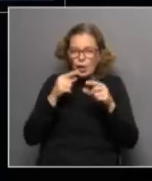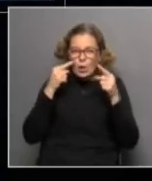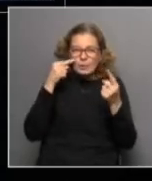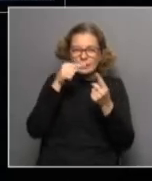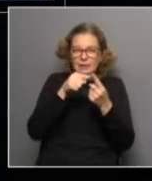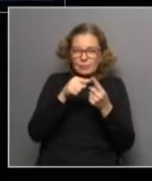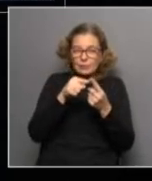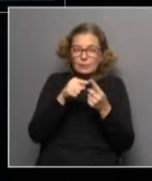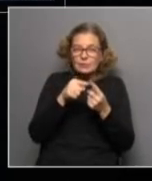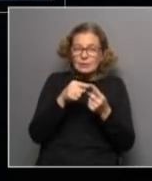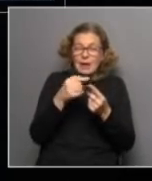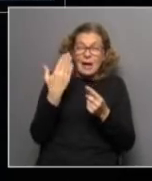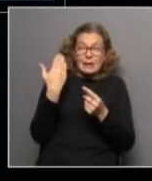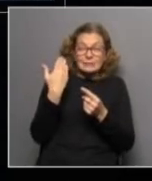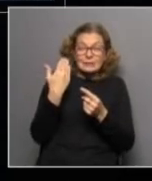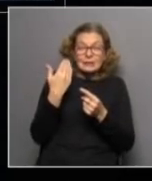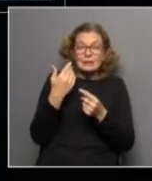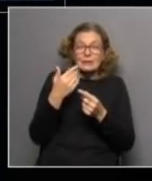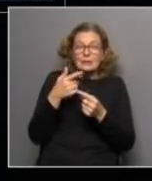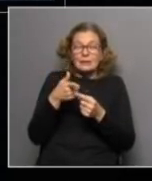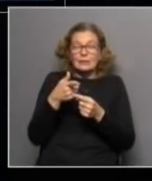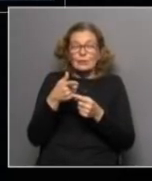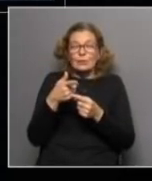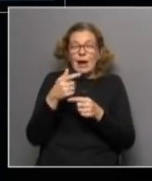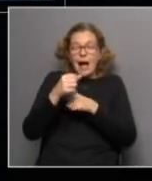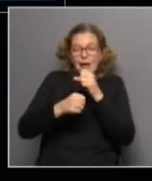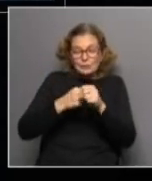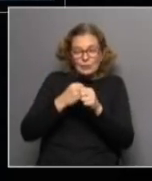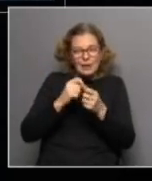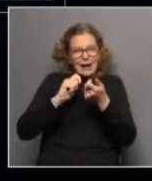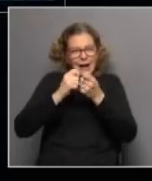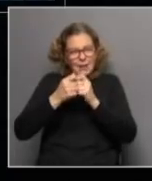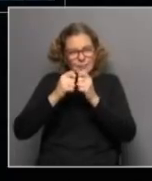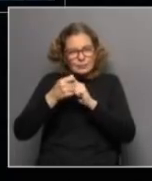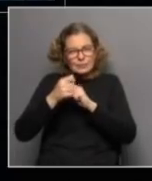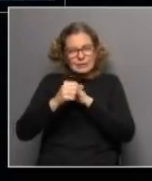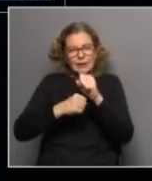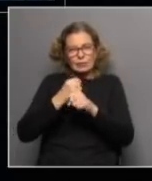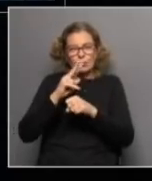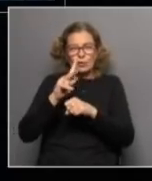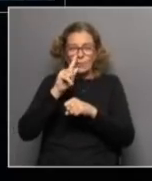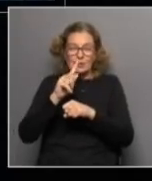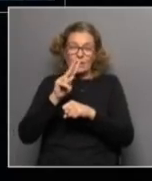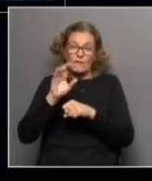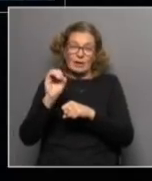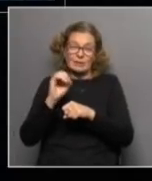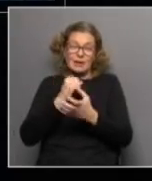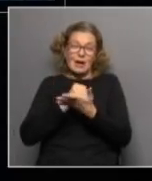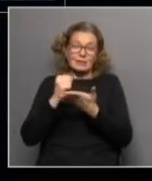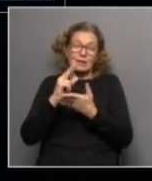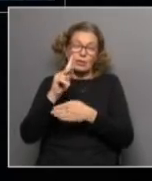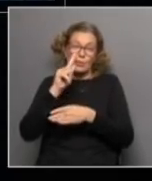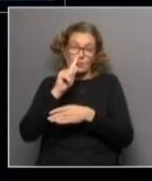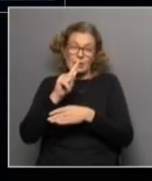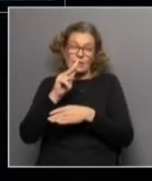no hemos visto históricamente, porque los movimientos que se dieron estos años, entre 2020 y 2021, en términos del